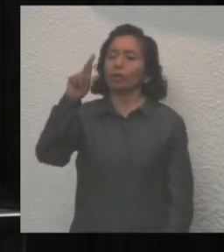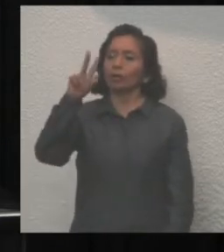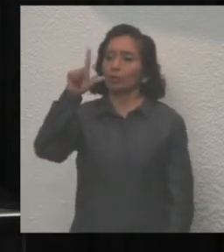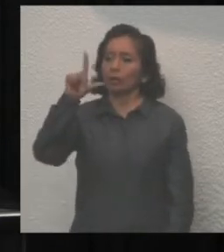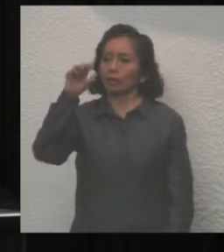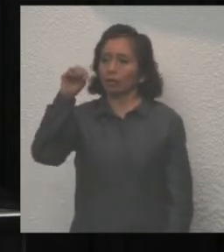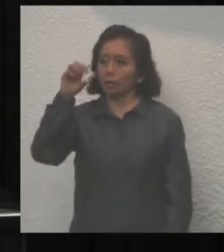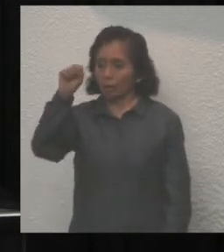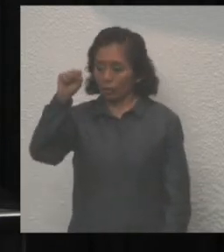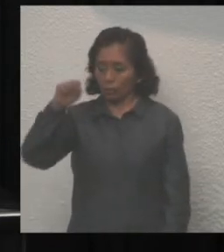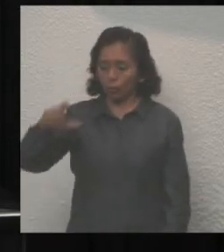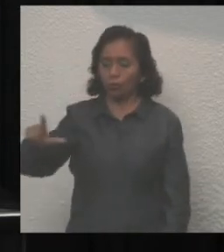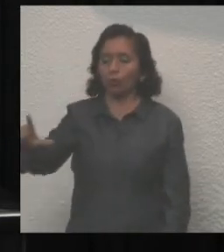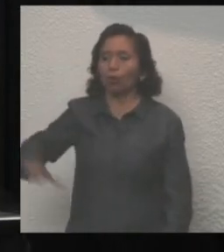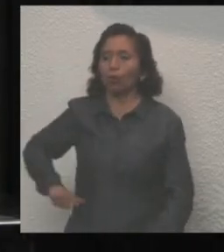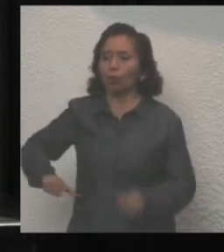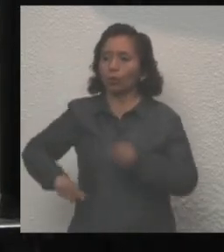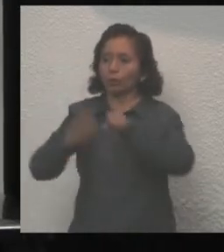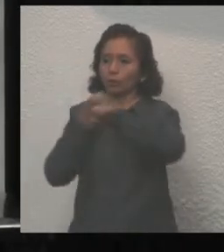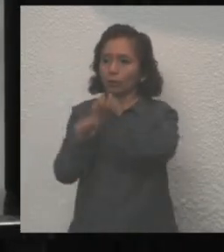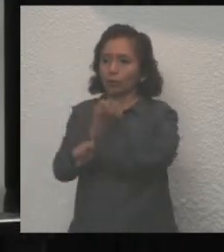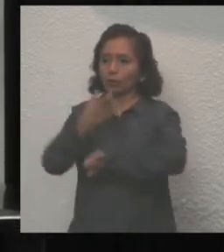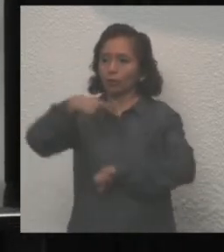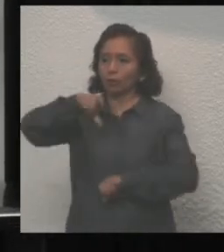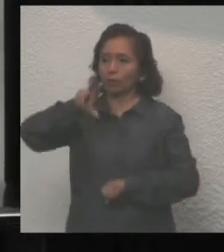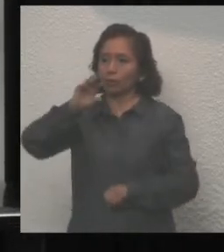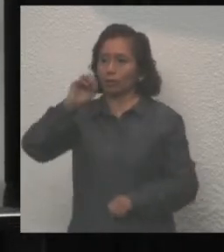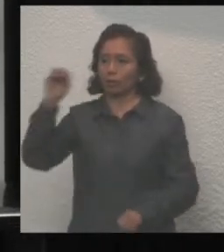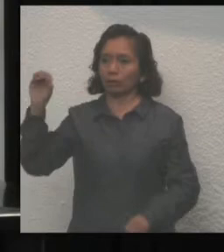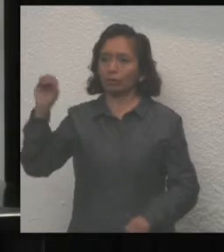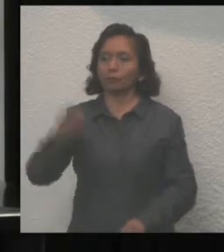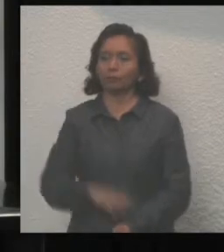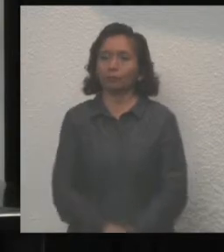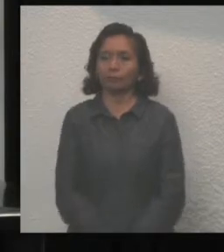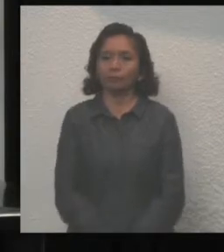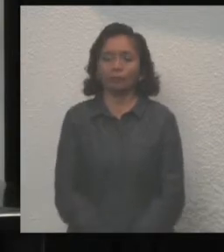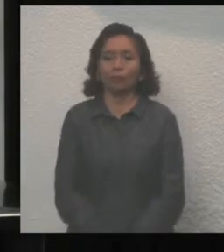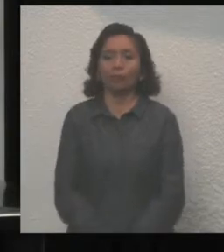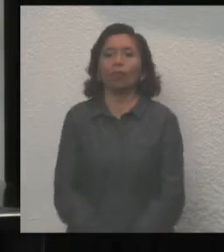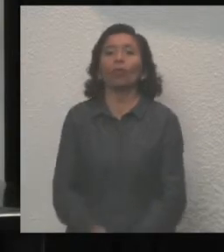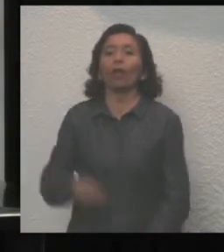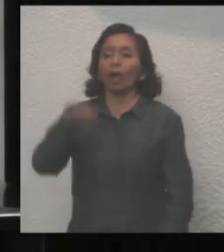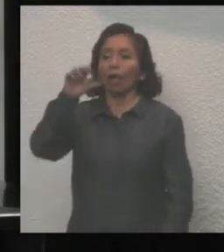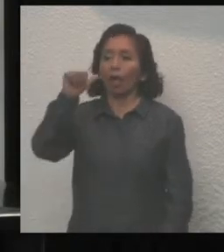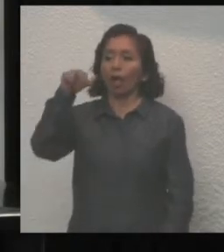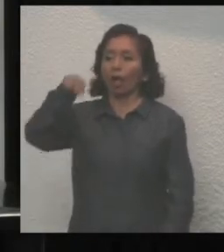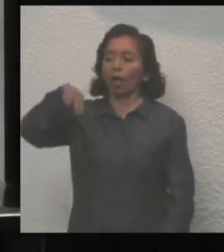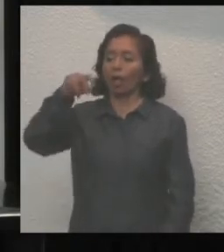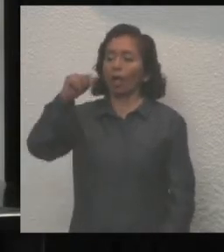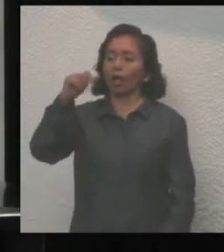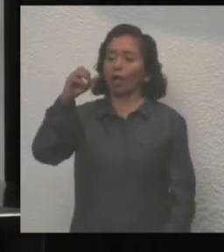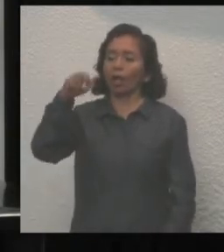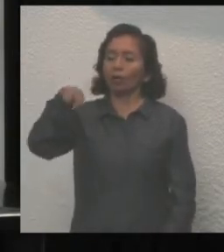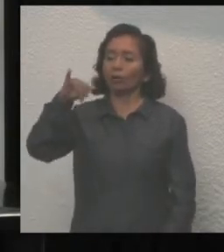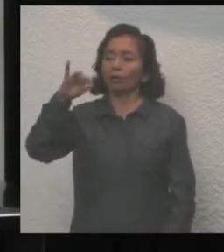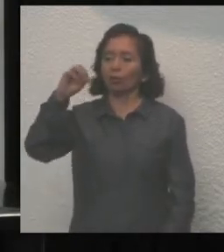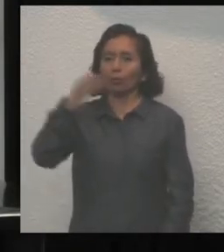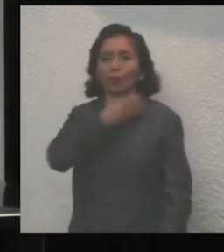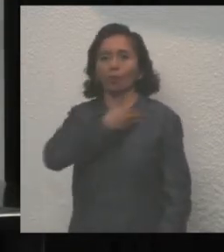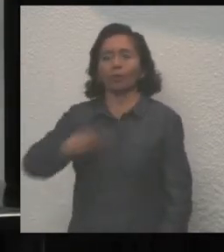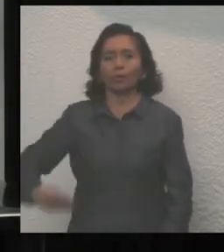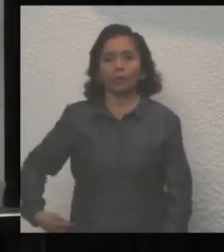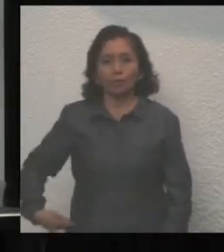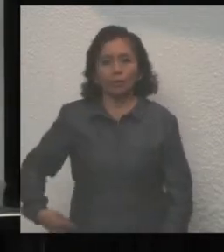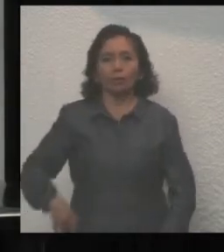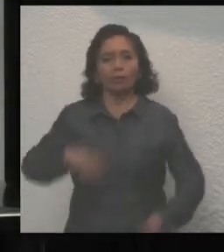Manuel Joaquín González, gobernador del Estado de Quintana Roo. Al magistrado Antonio León Ruiz, presidente del Tribunal